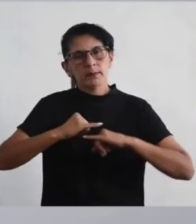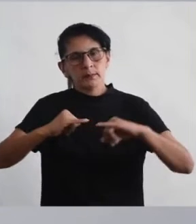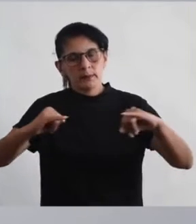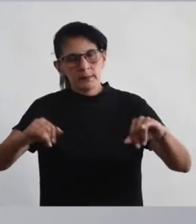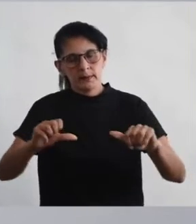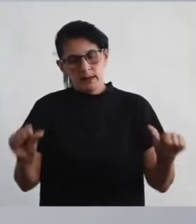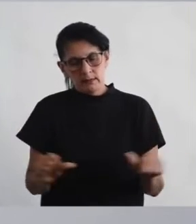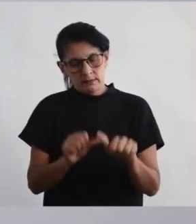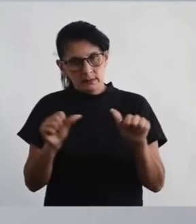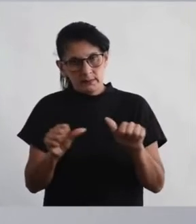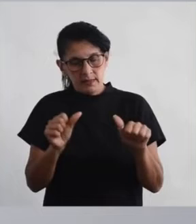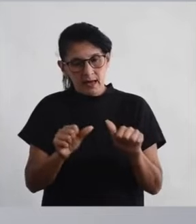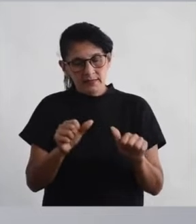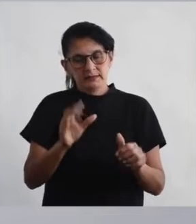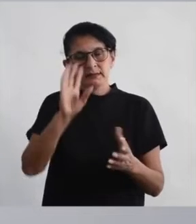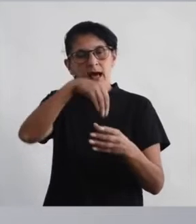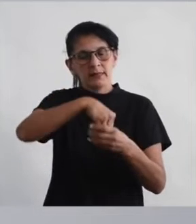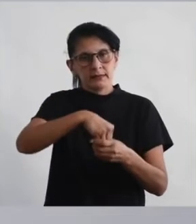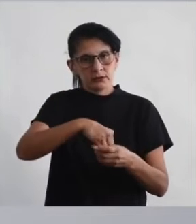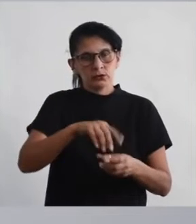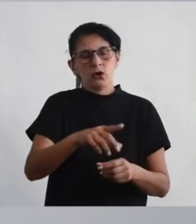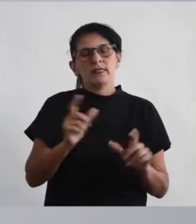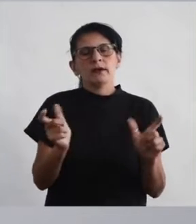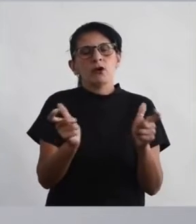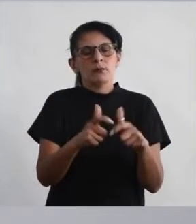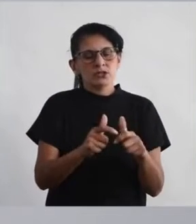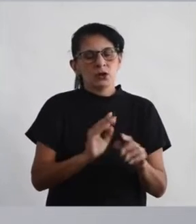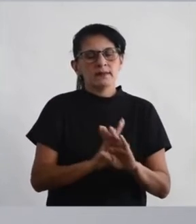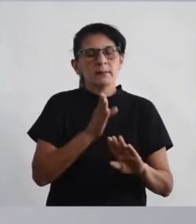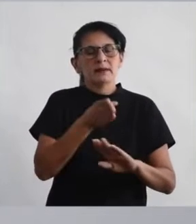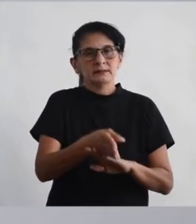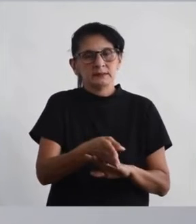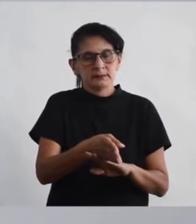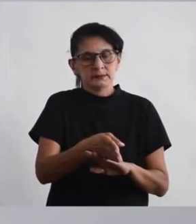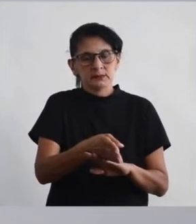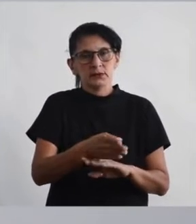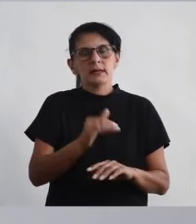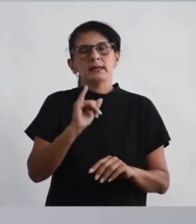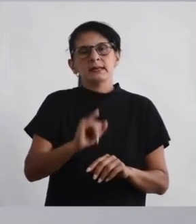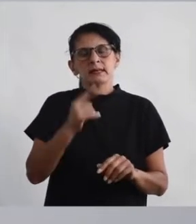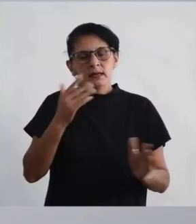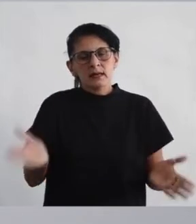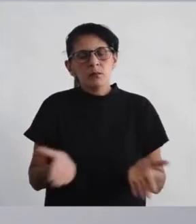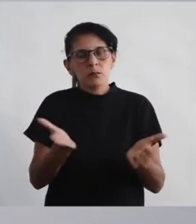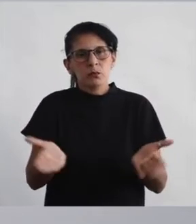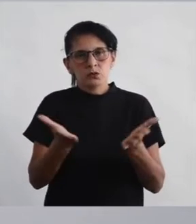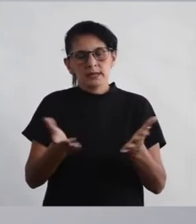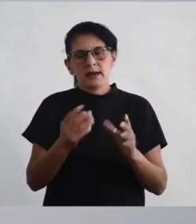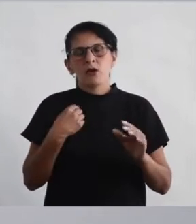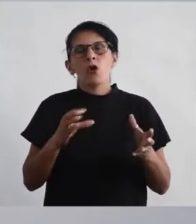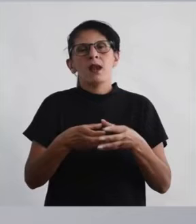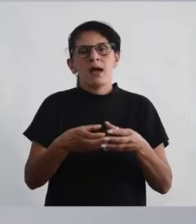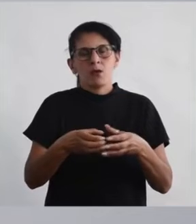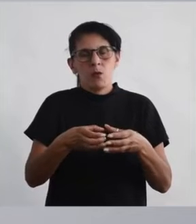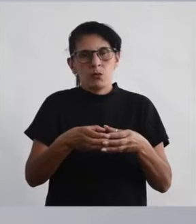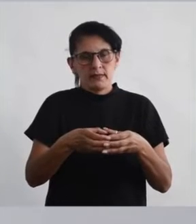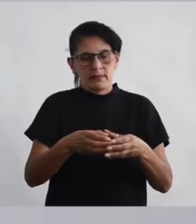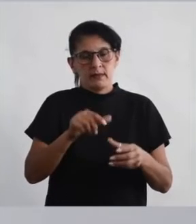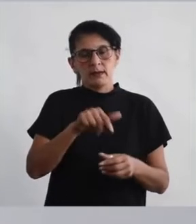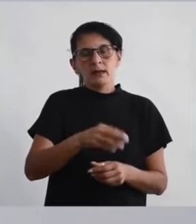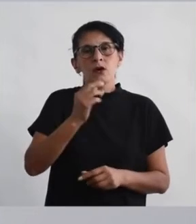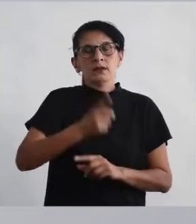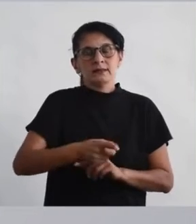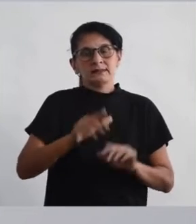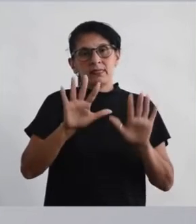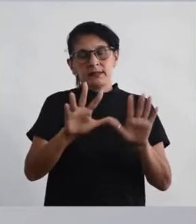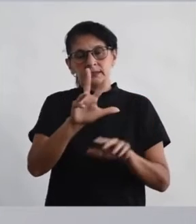promover actividades en el establecimiento a través de la comisión de participación e impulsar el vínculo con la comunidad. La